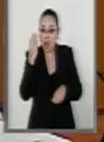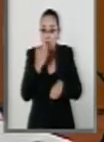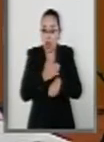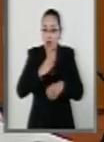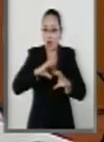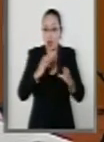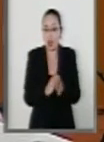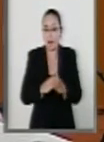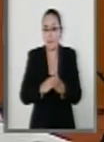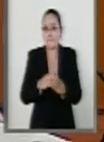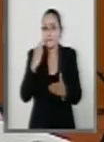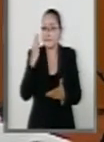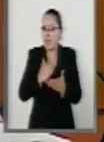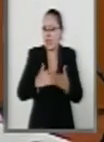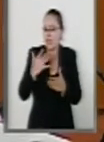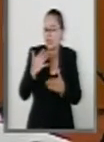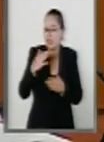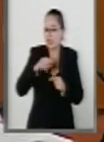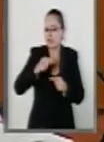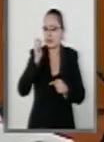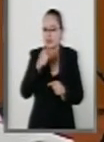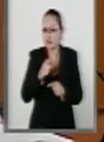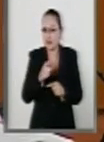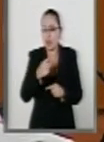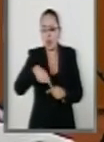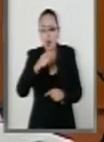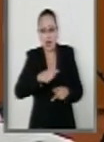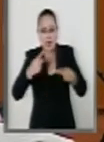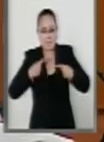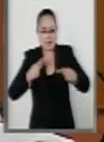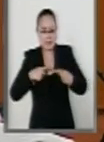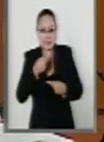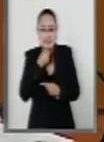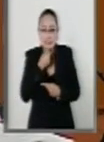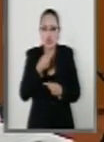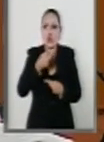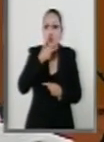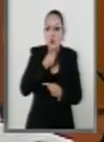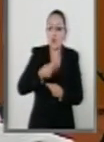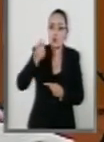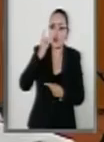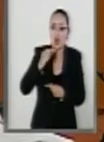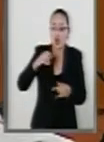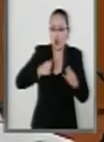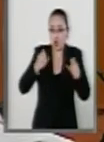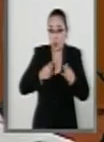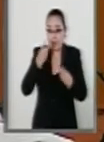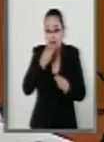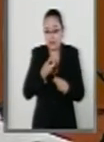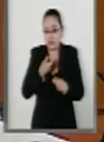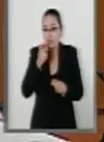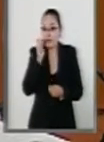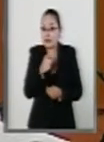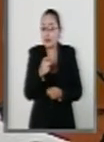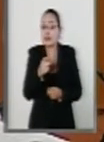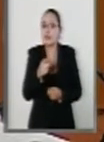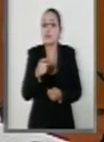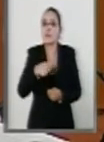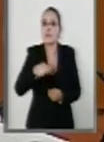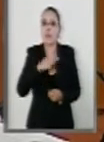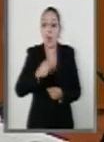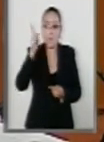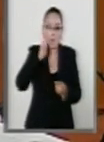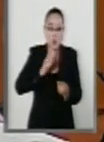hasta en una mitad cuando la víctima sea niña, niño o adolescente la víctima sea una